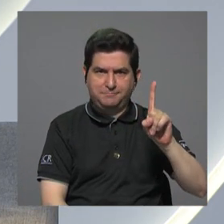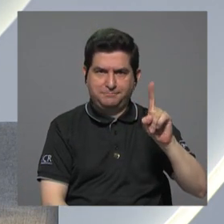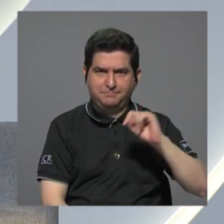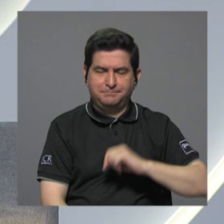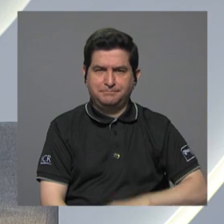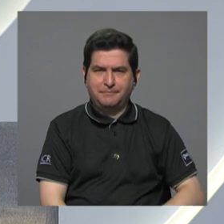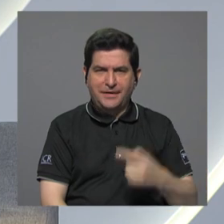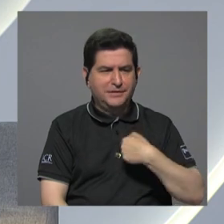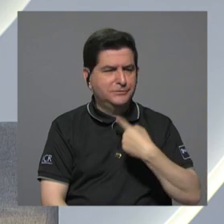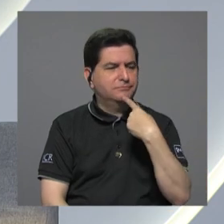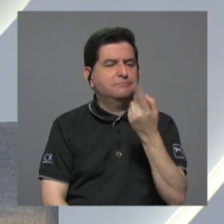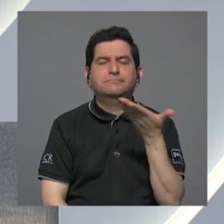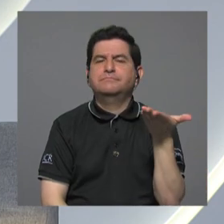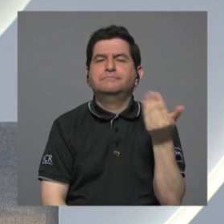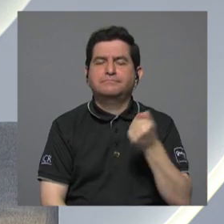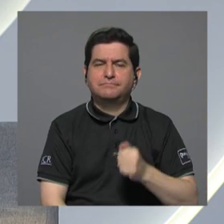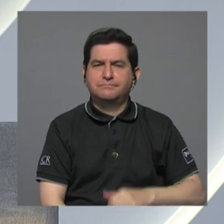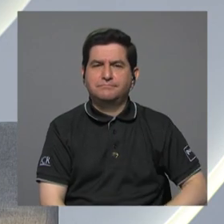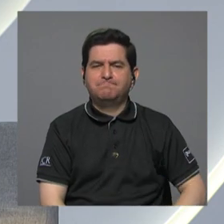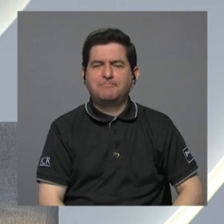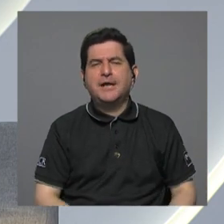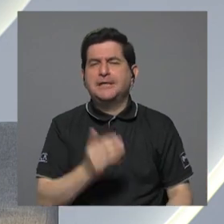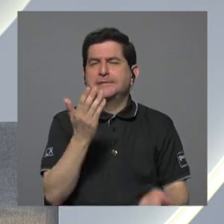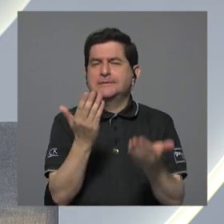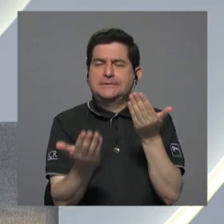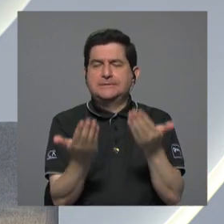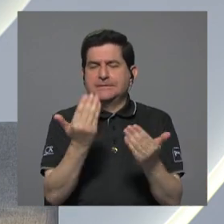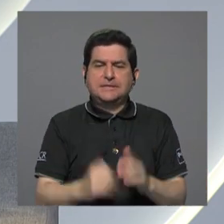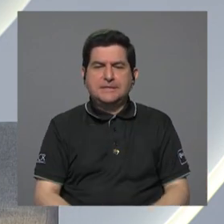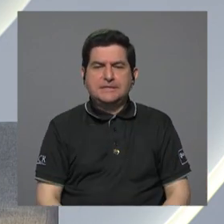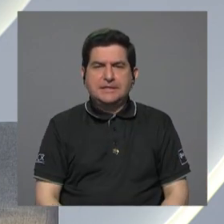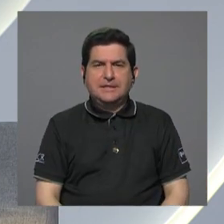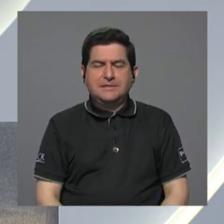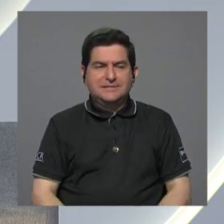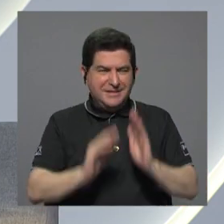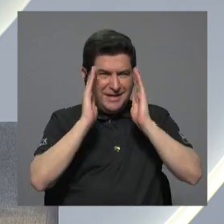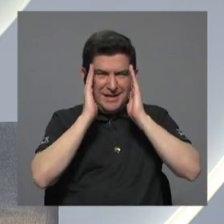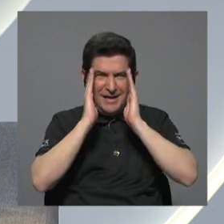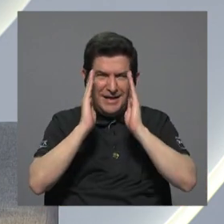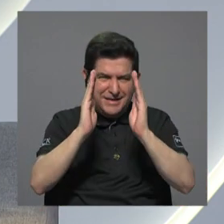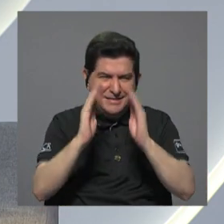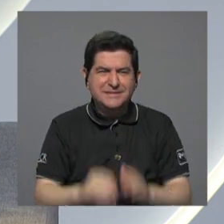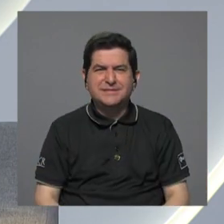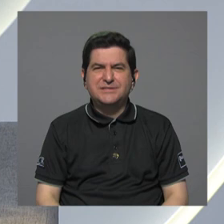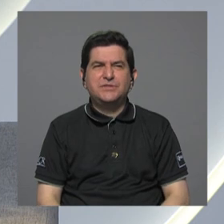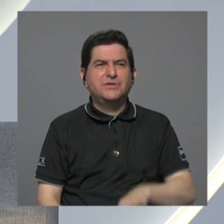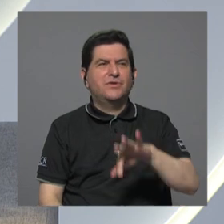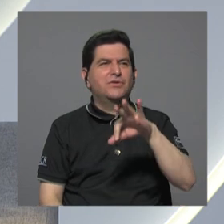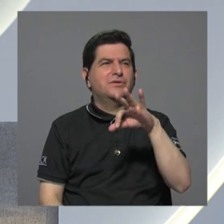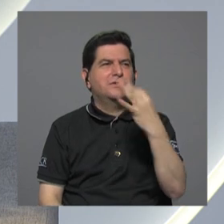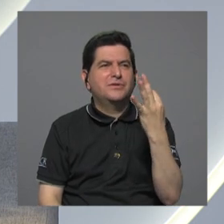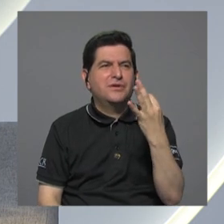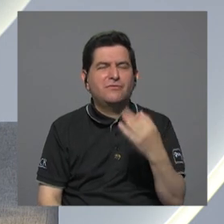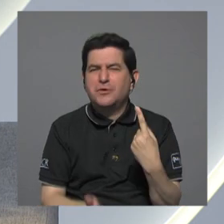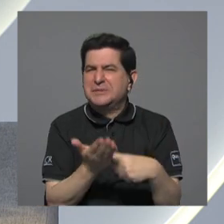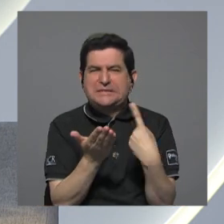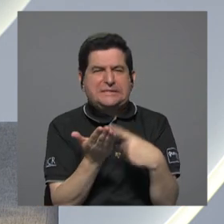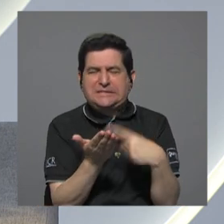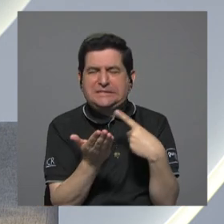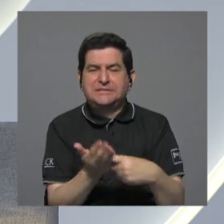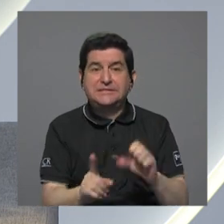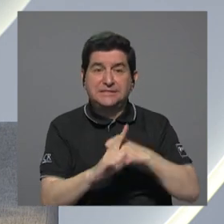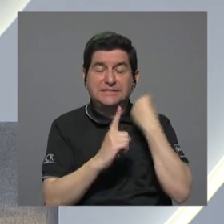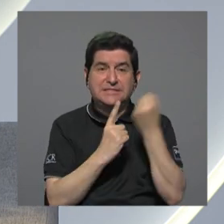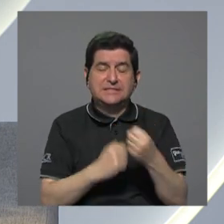voy a referirme a tal vez una de las que ha sido abordada con mayor polémica y es que la